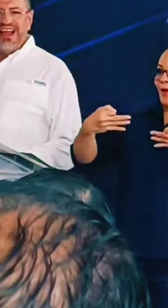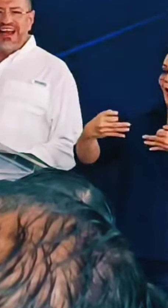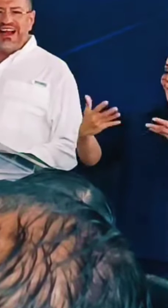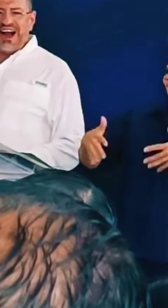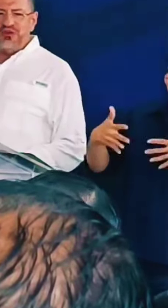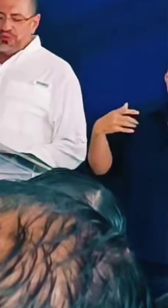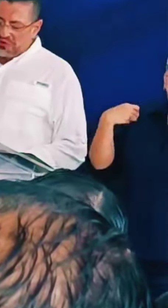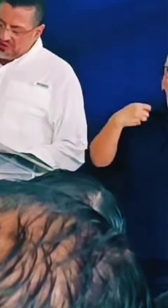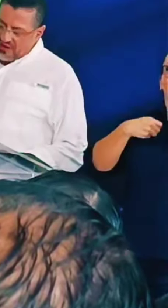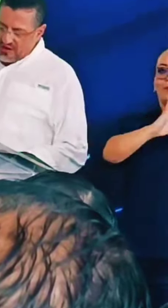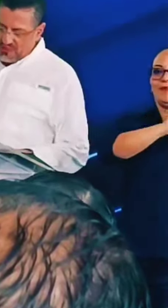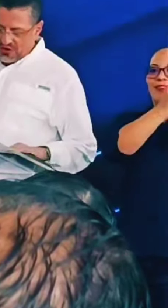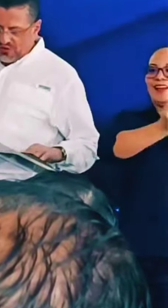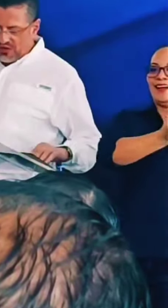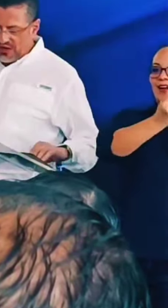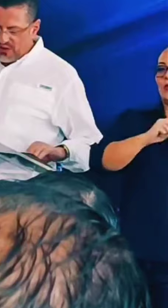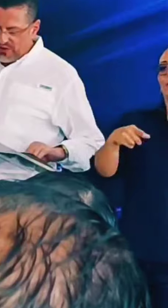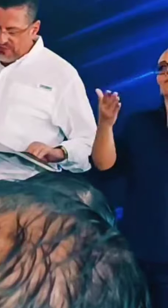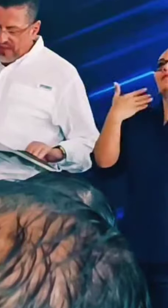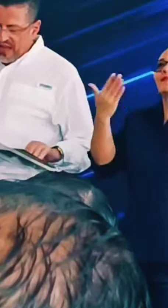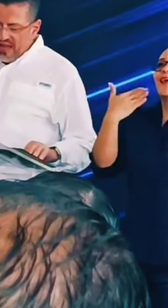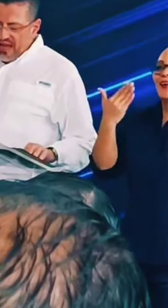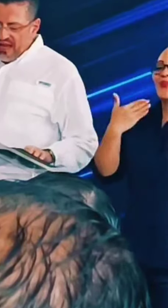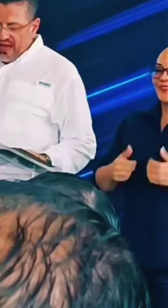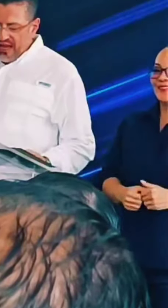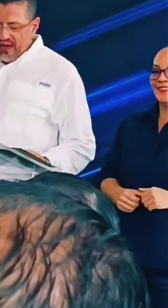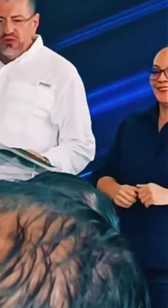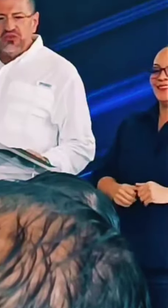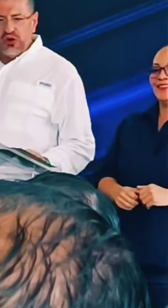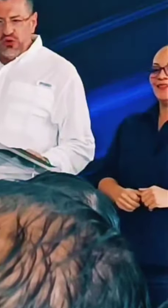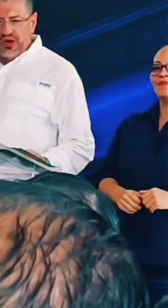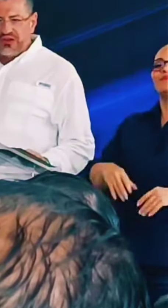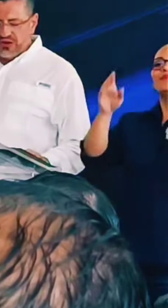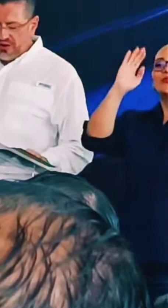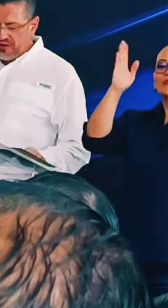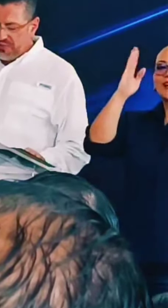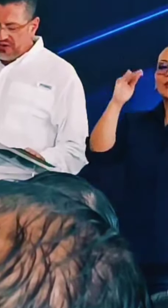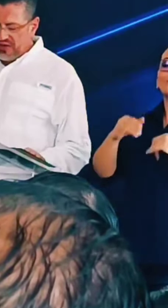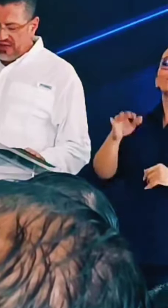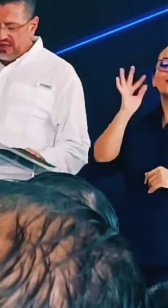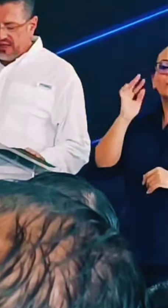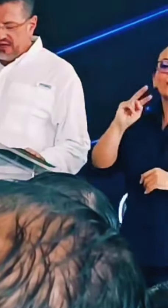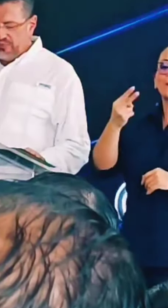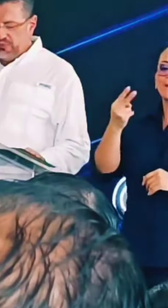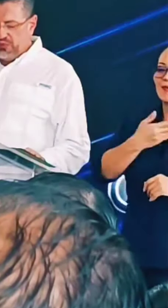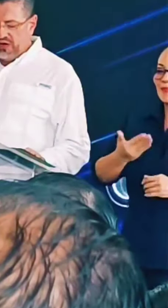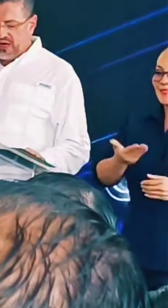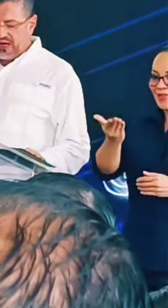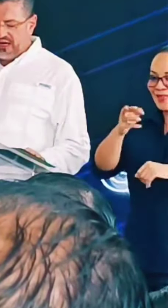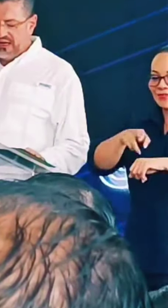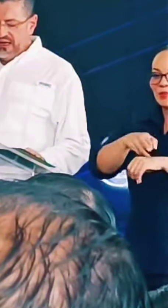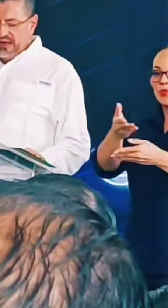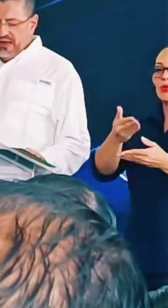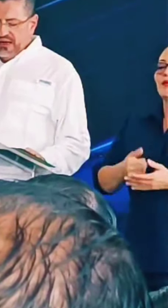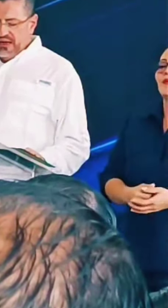en el carro, pero estaba muerto de calor. Un saludo a la señora vicepresidenta de la República,